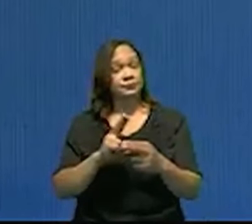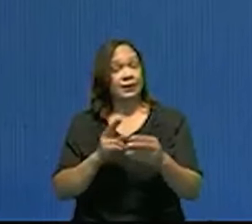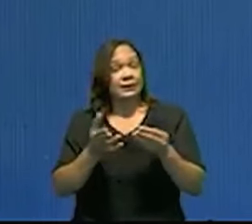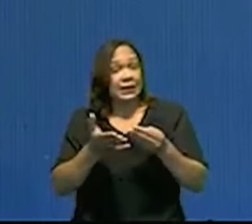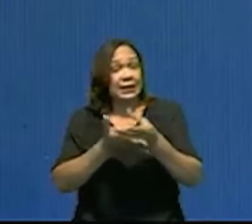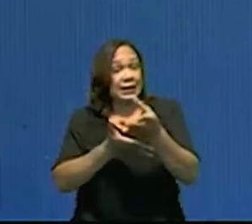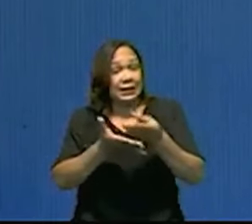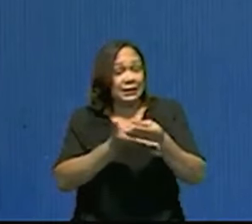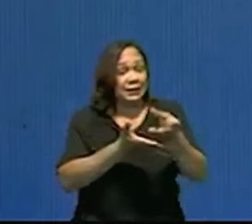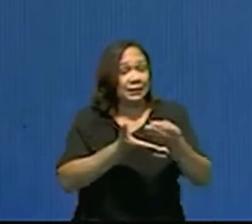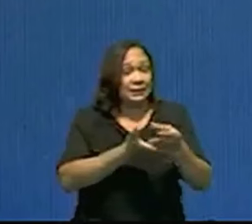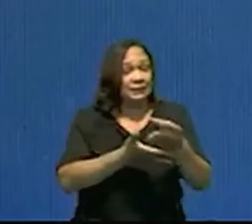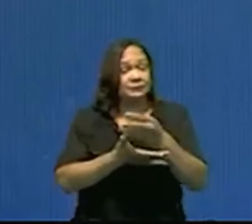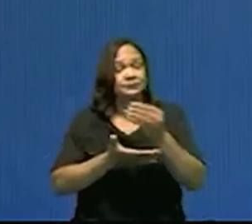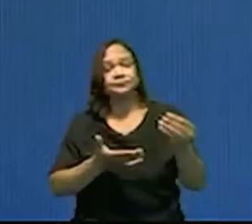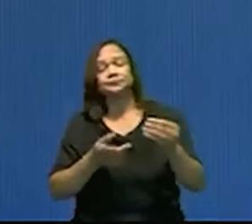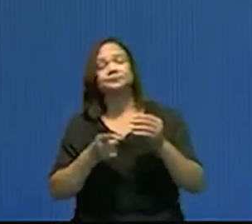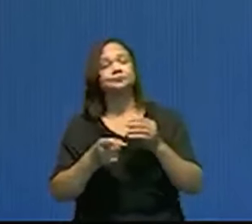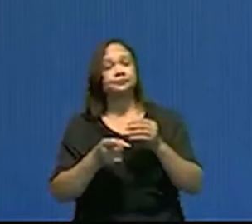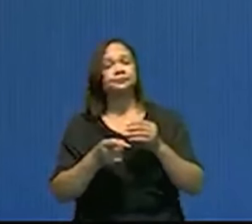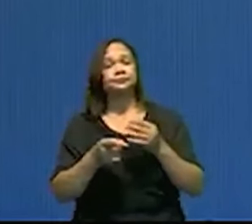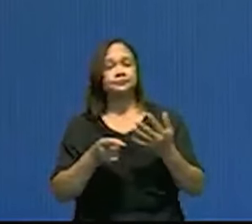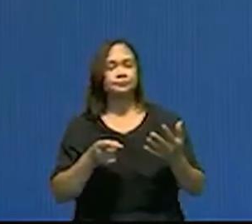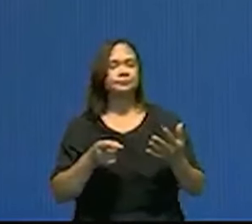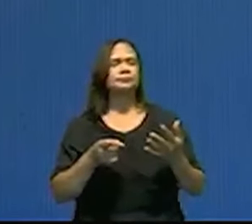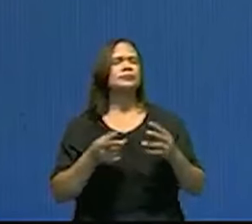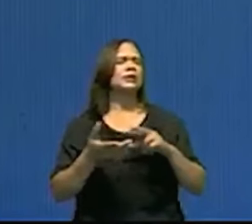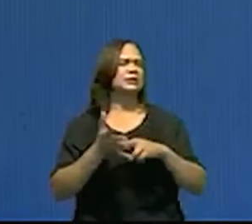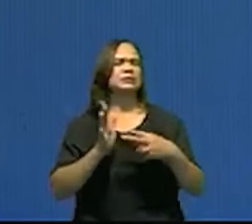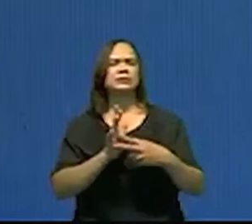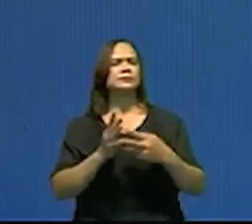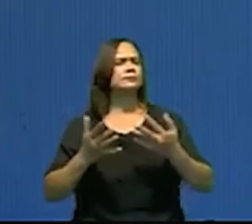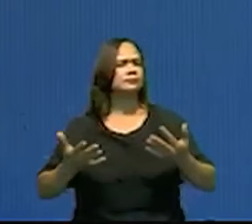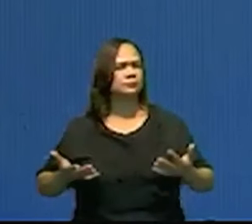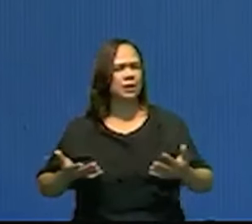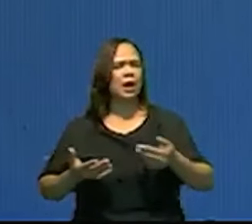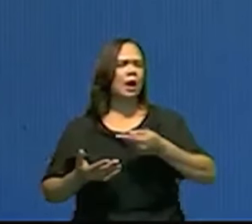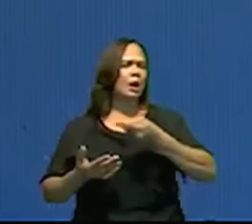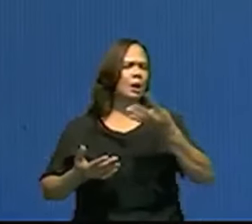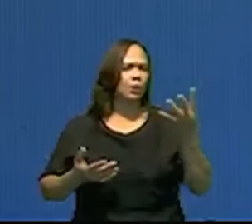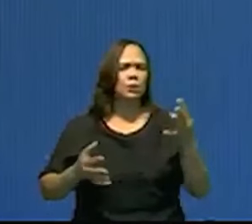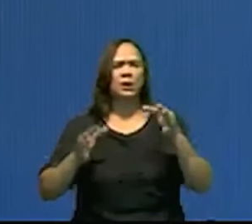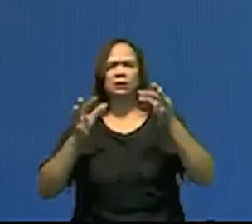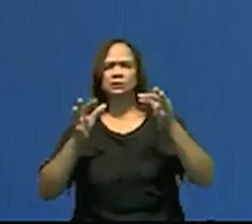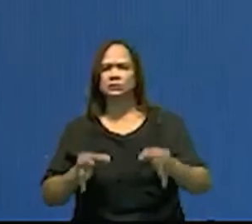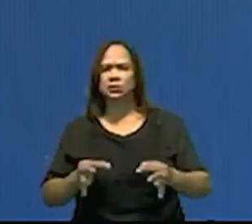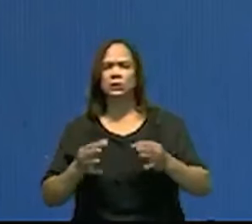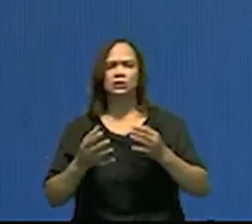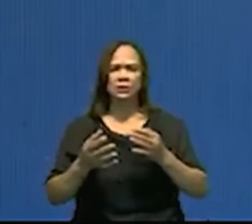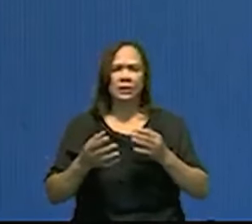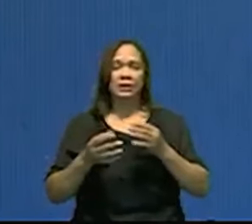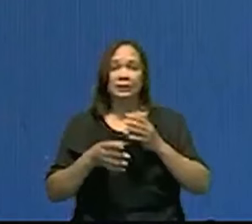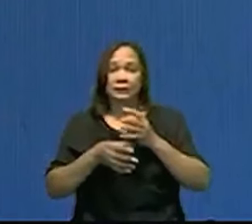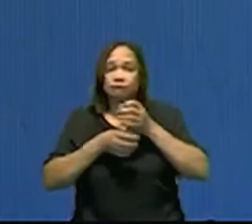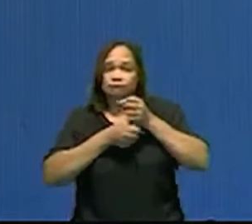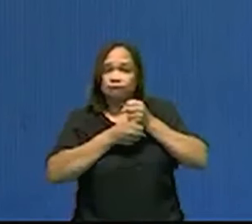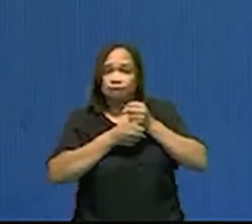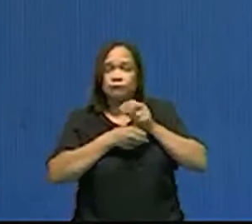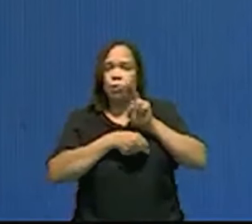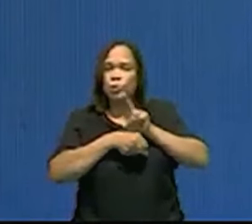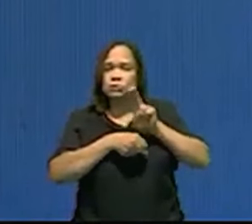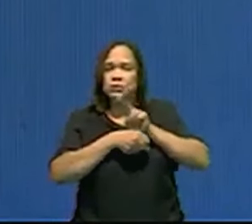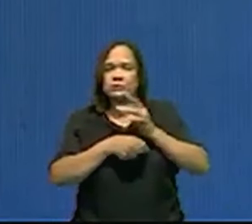gasto, de esa parte del gasto, tiene que ver con algunas medidas de contención del gasto que serán